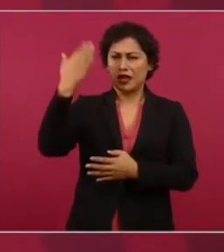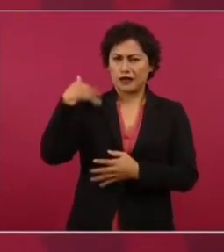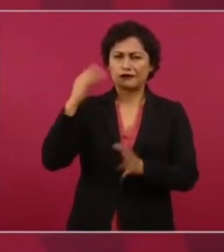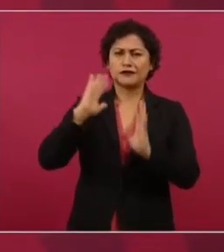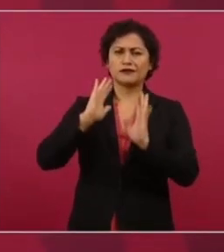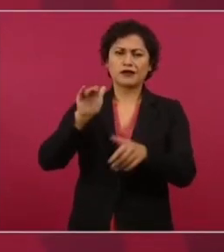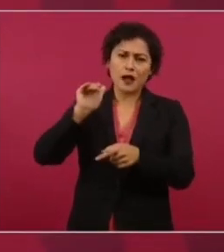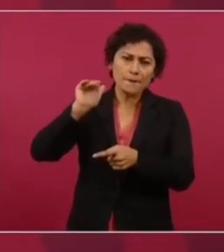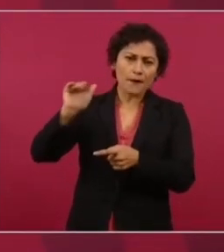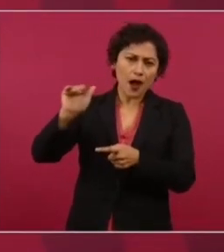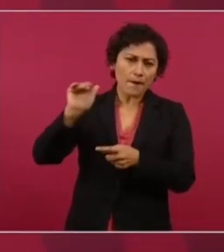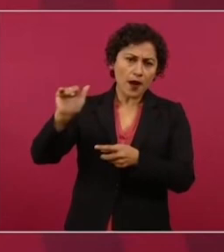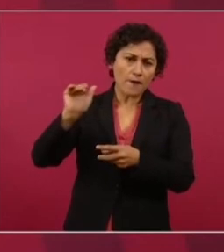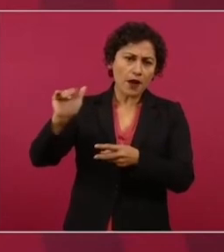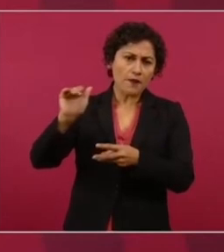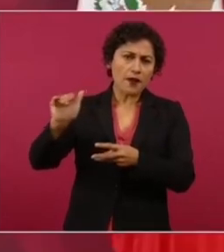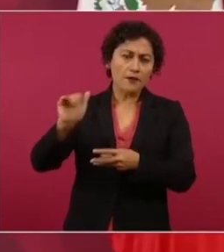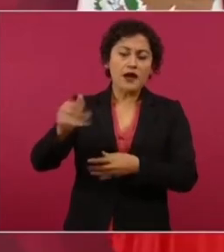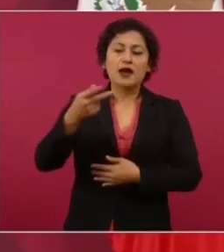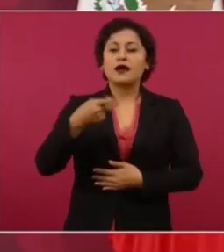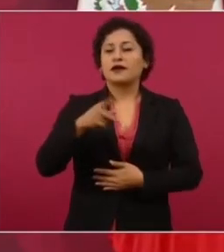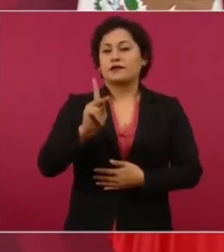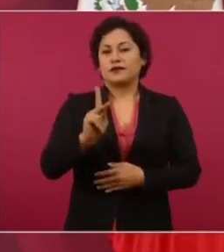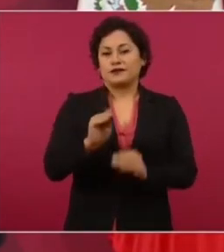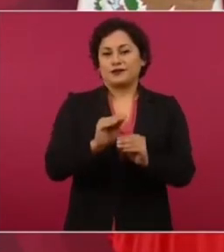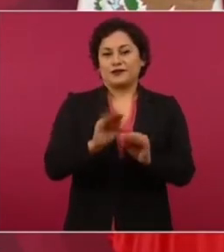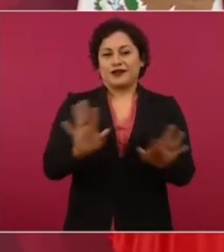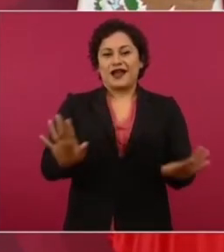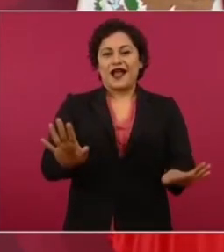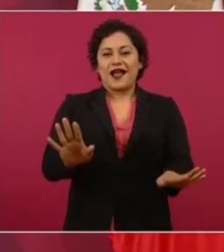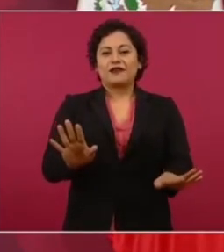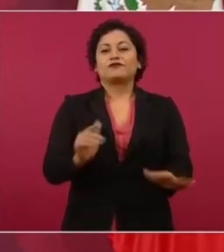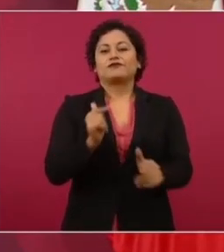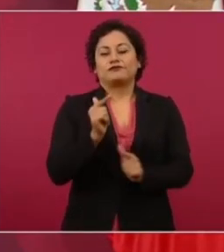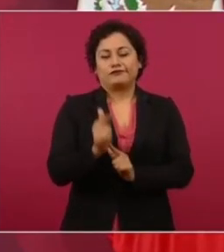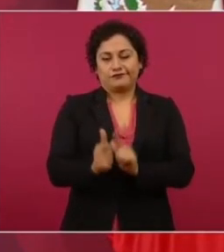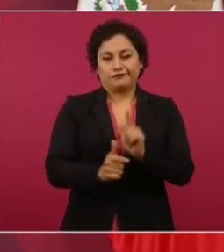lo que pasa es que lleva tiempo se ha avanzado